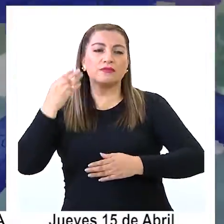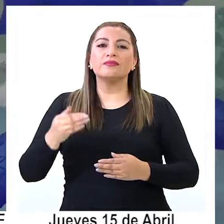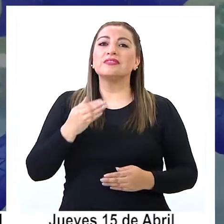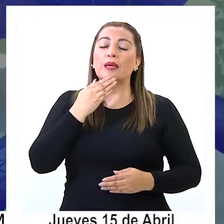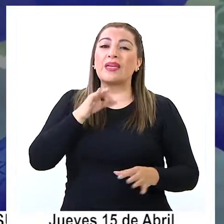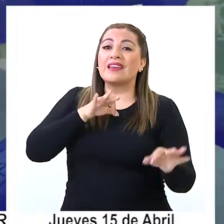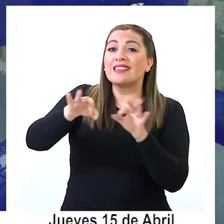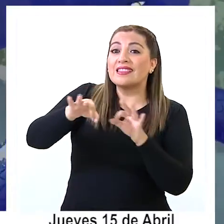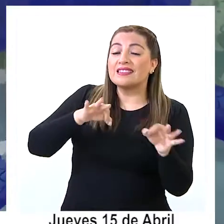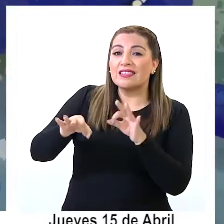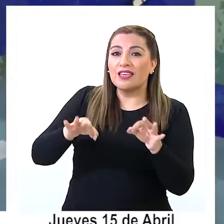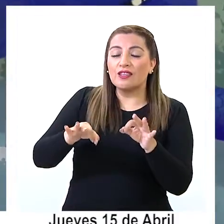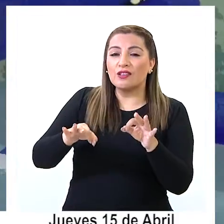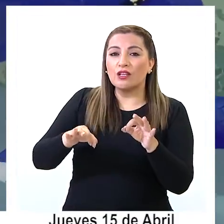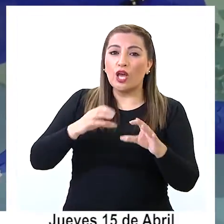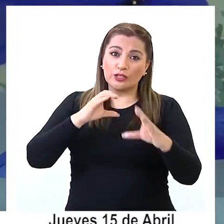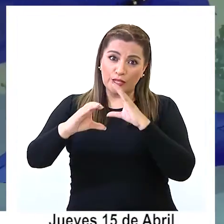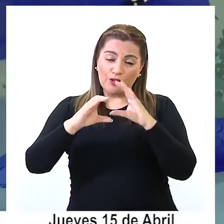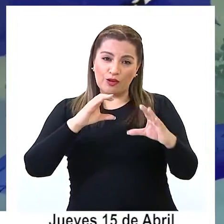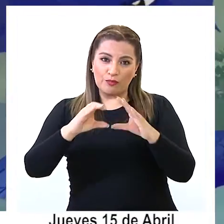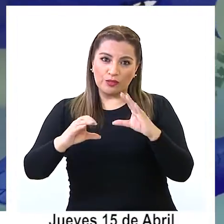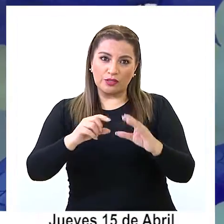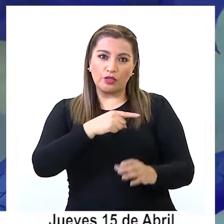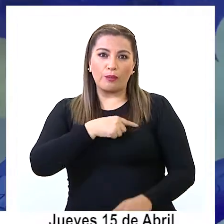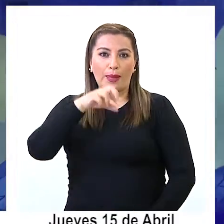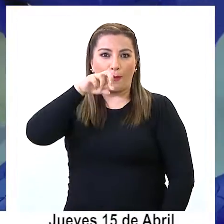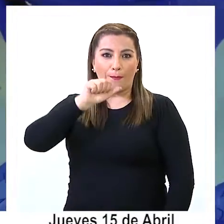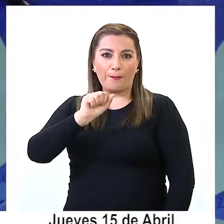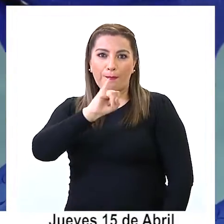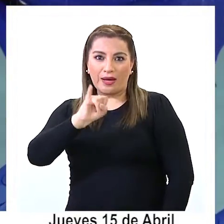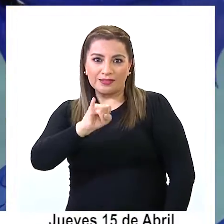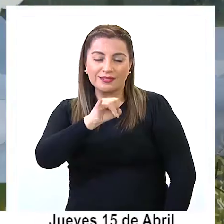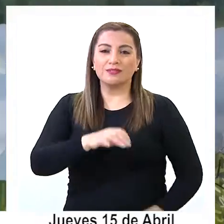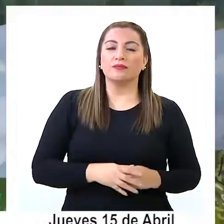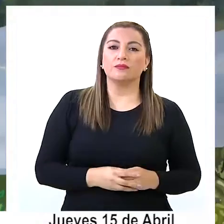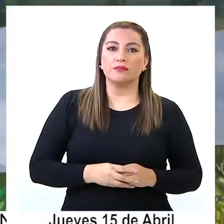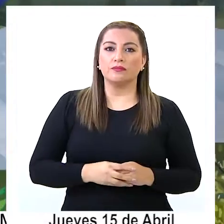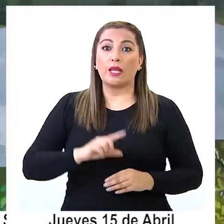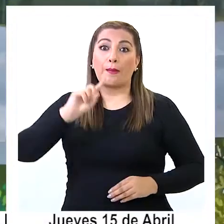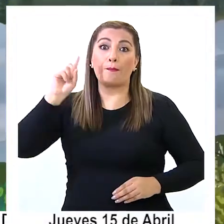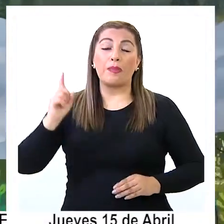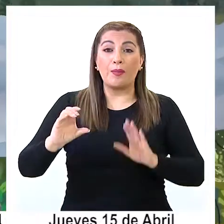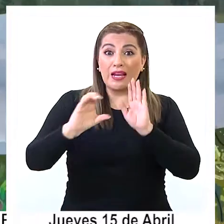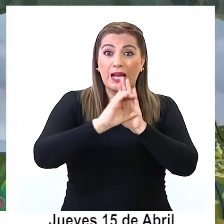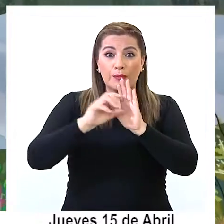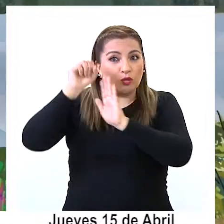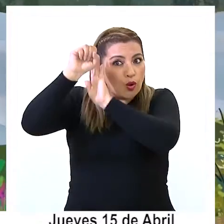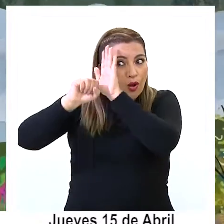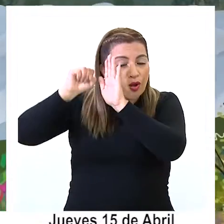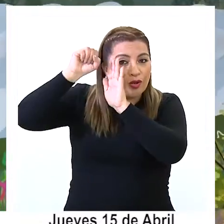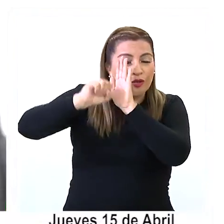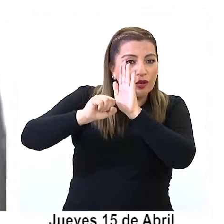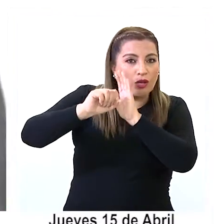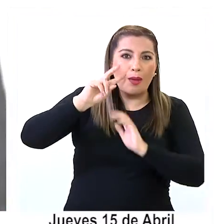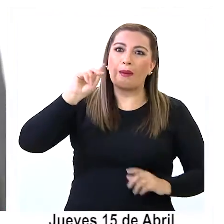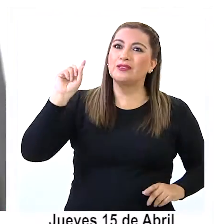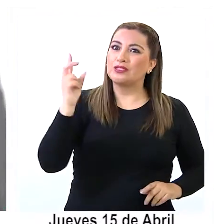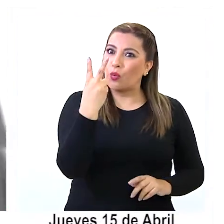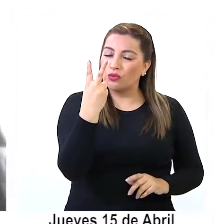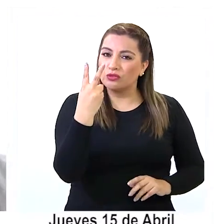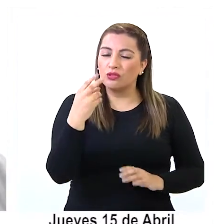la diseñadora del Departamento de Comunicaciones Paz Ríos. En los primeros capítulos, en el primer y segundo, que son los desastres